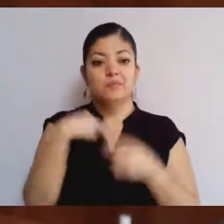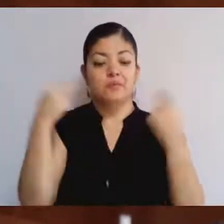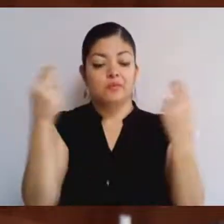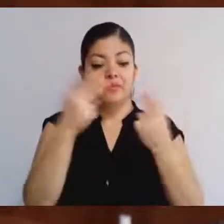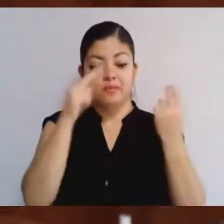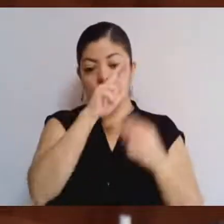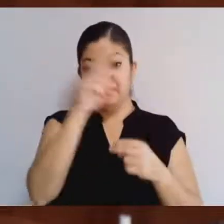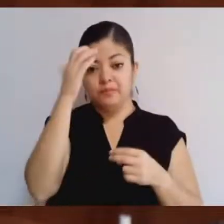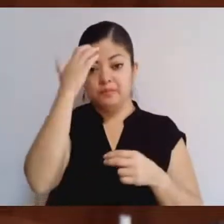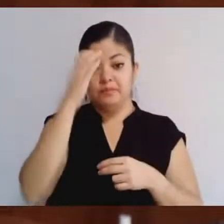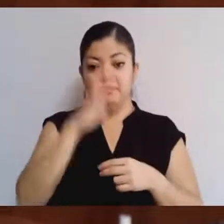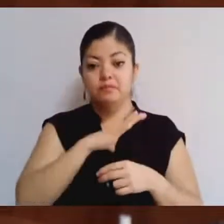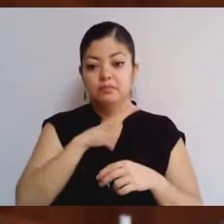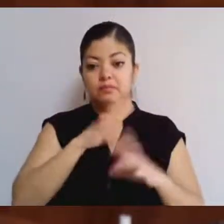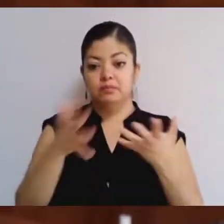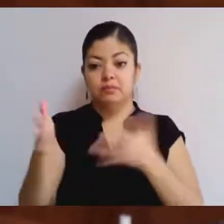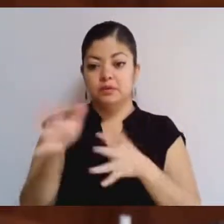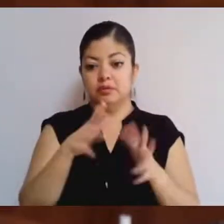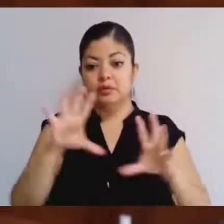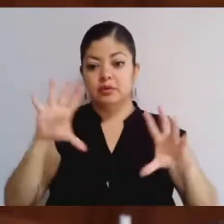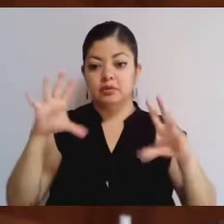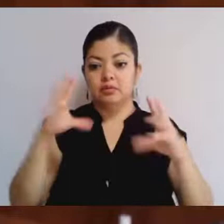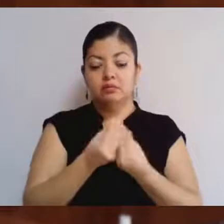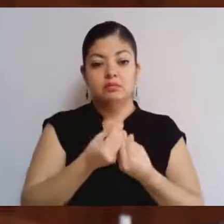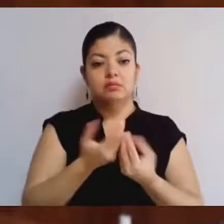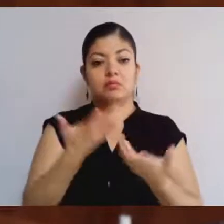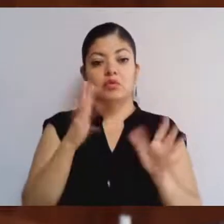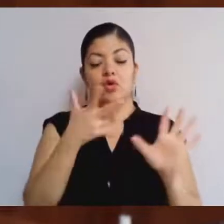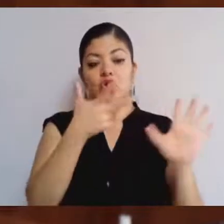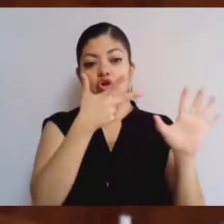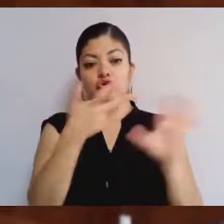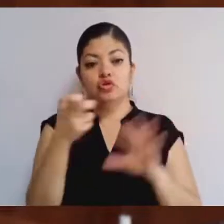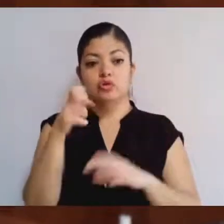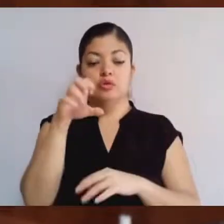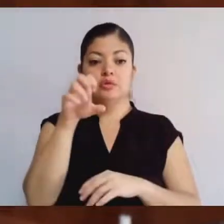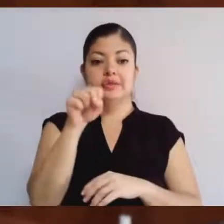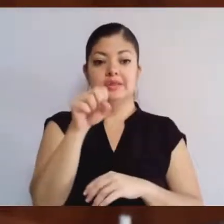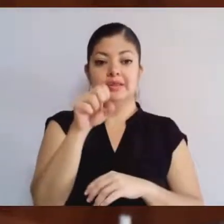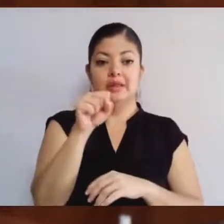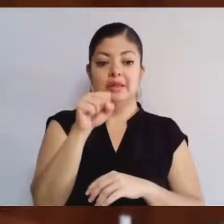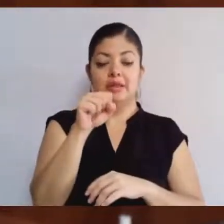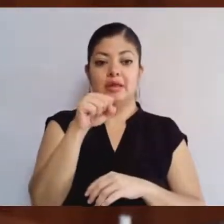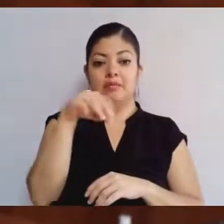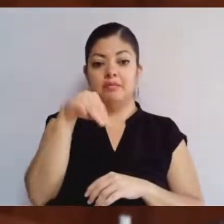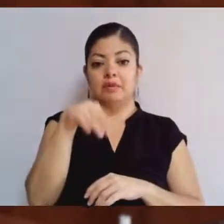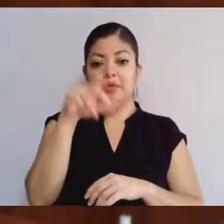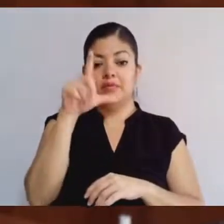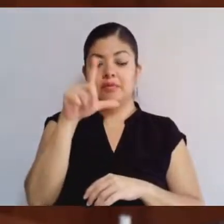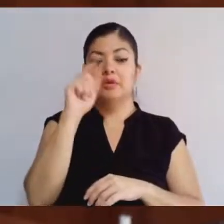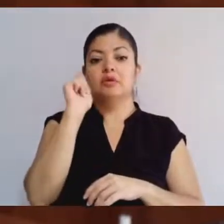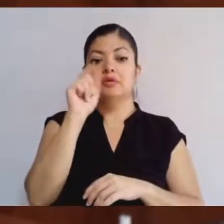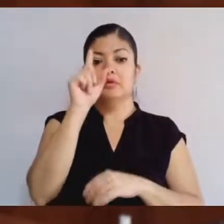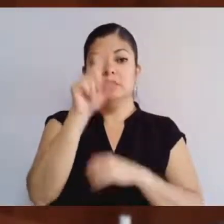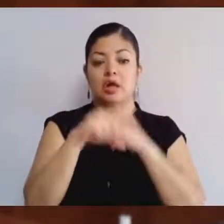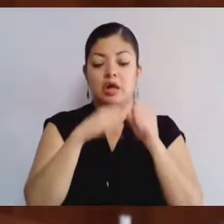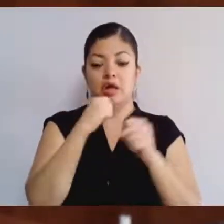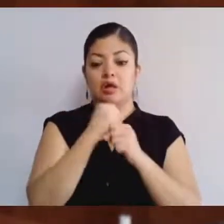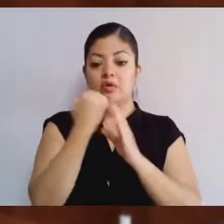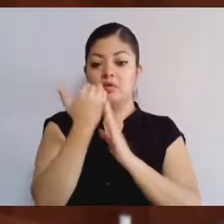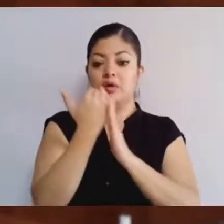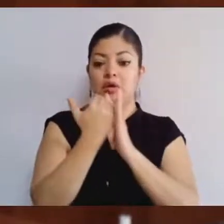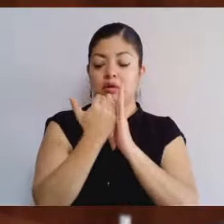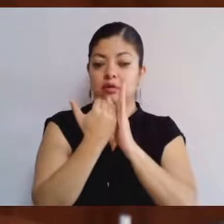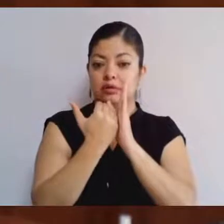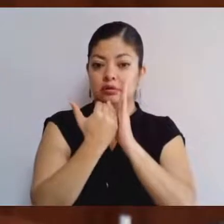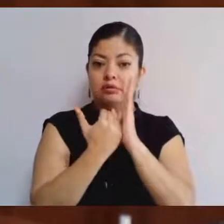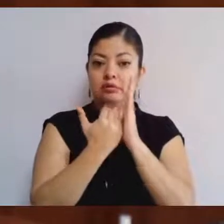reconocer que presenta un promedio de precipitaciones de 860 milímetros anuales, por lo que se